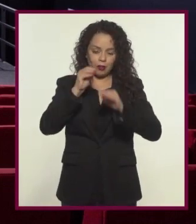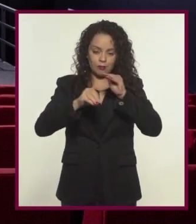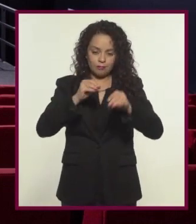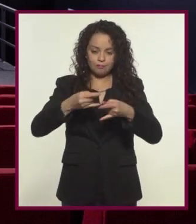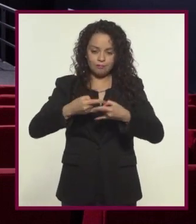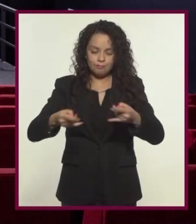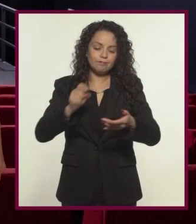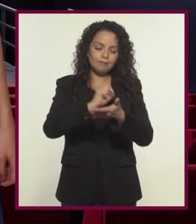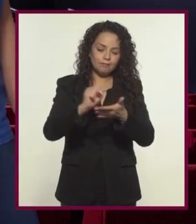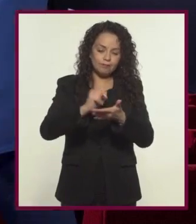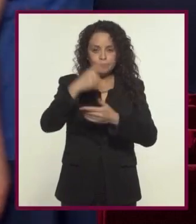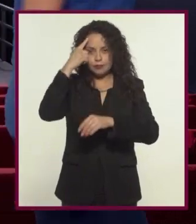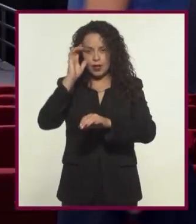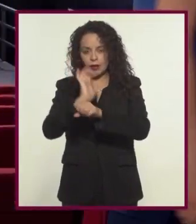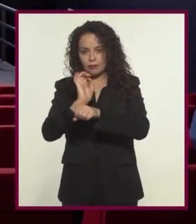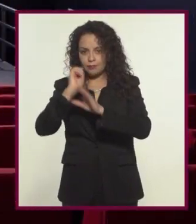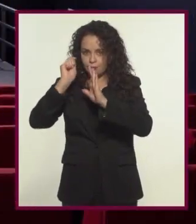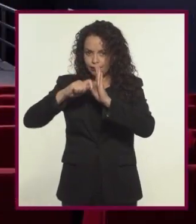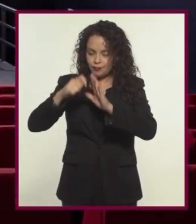su relato